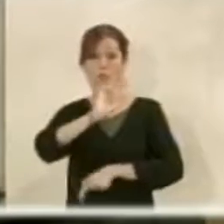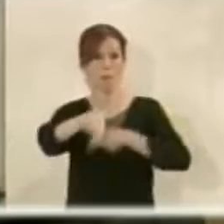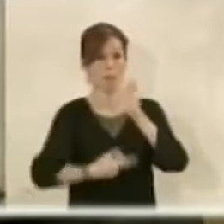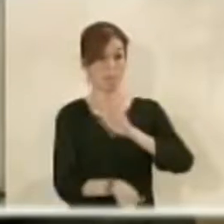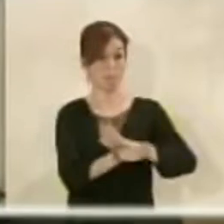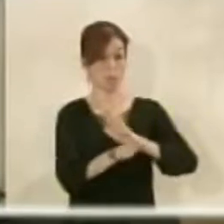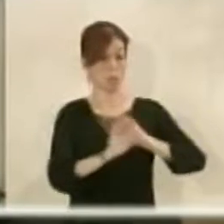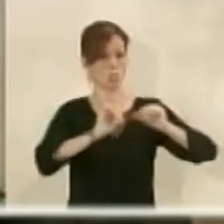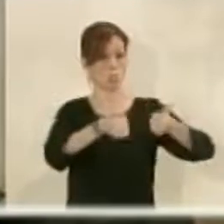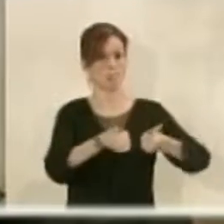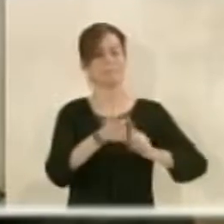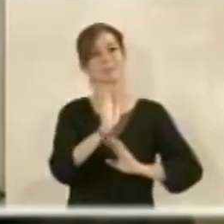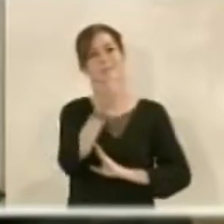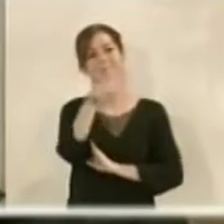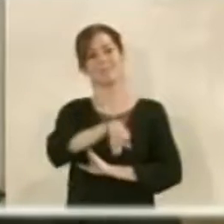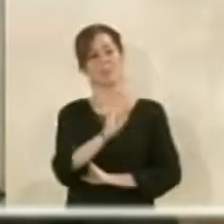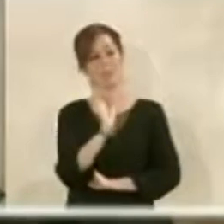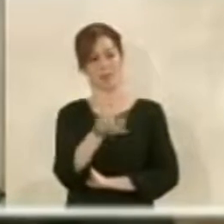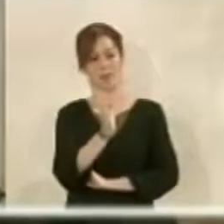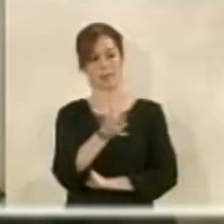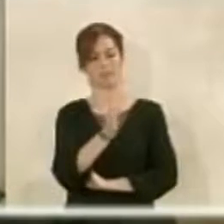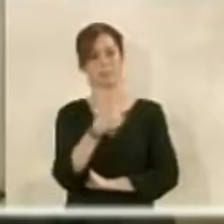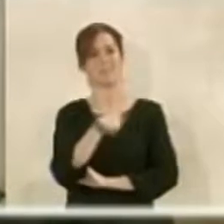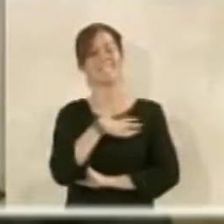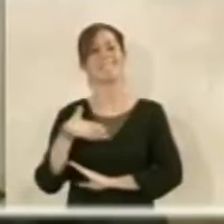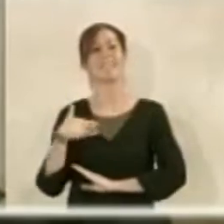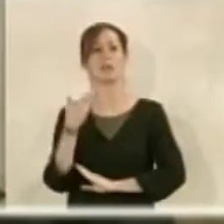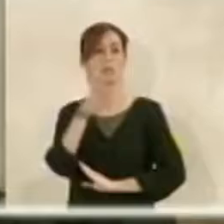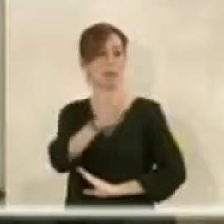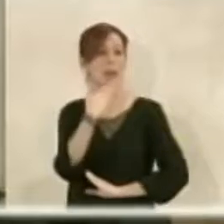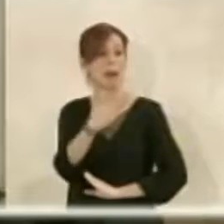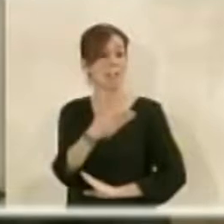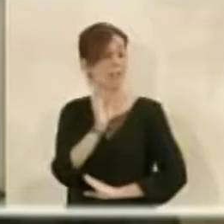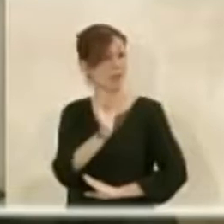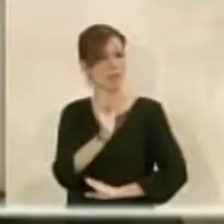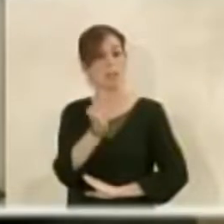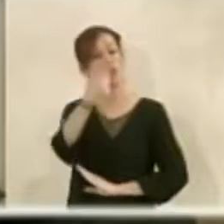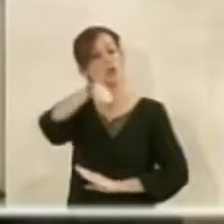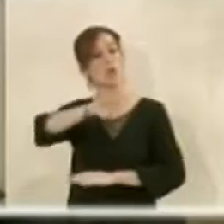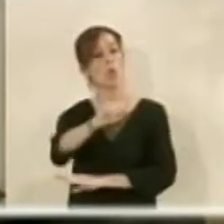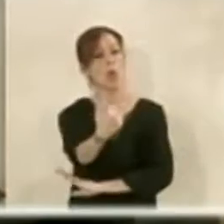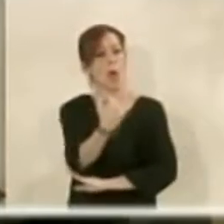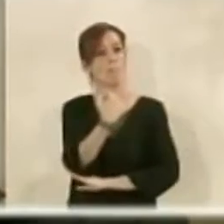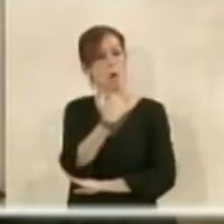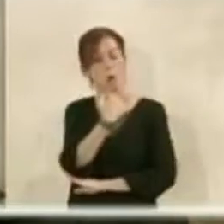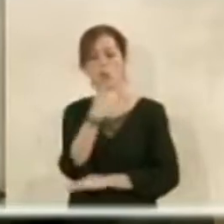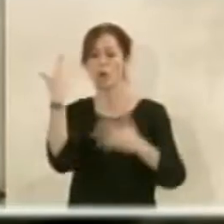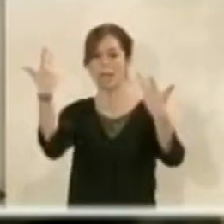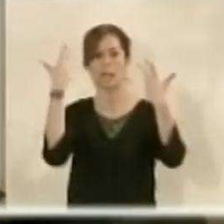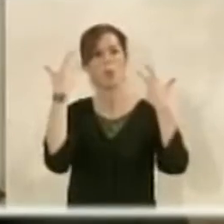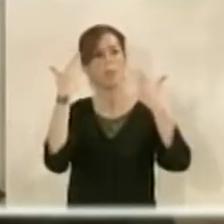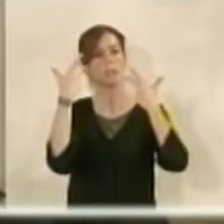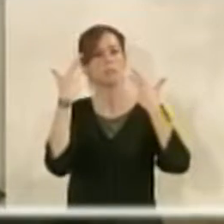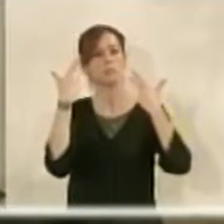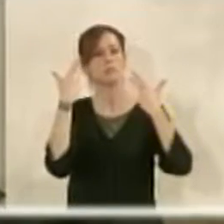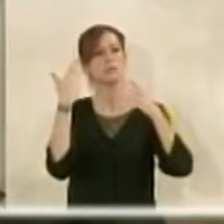marcha. No obstante, y ahí también quiero agradecer, pues sí, es verdad, hemos tenido todos el apoyo, el aliento, el asesoramiento